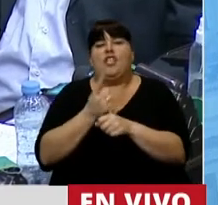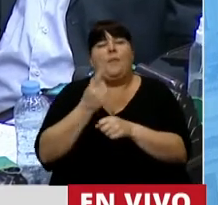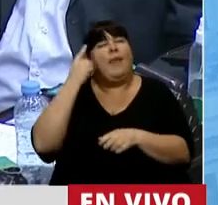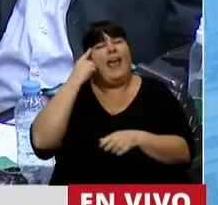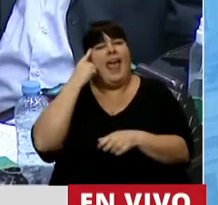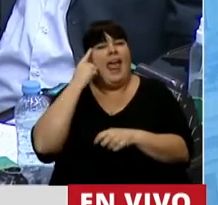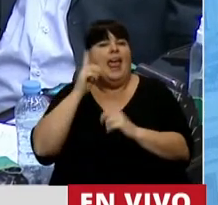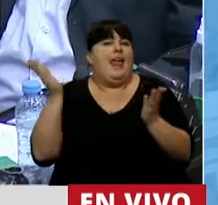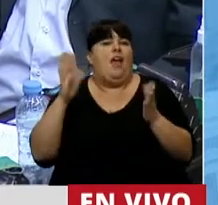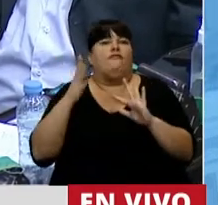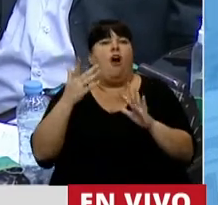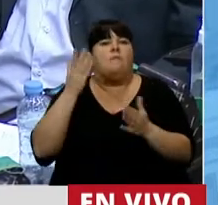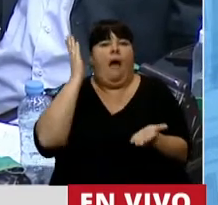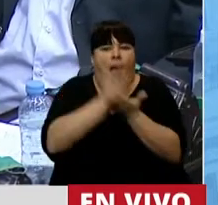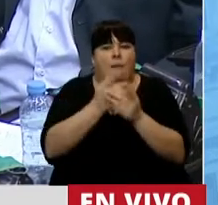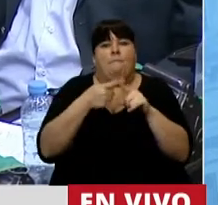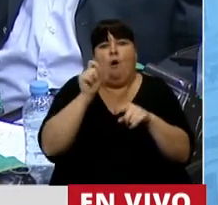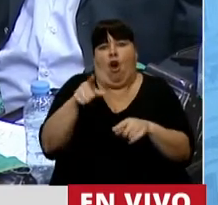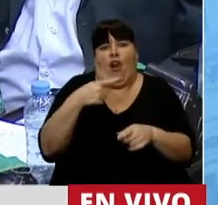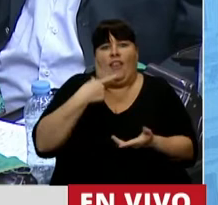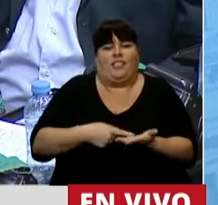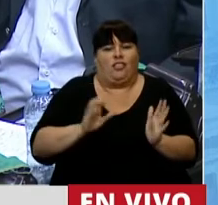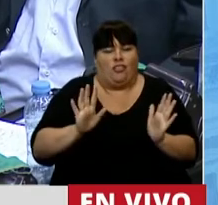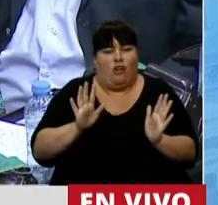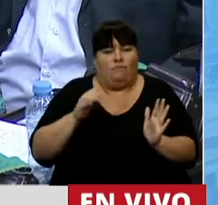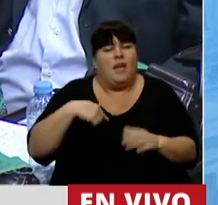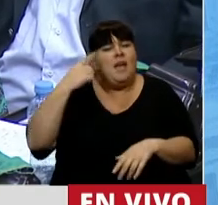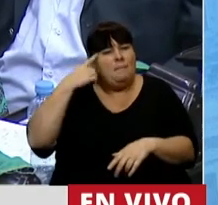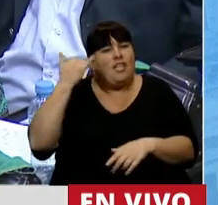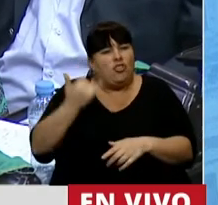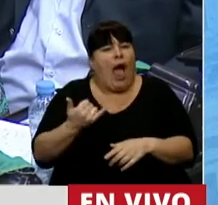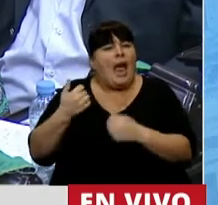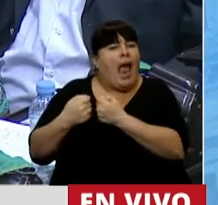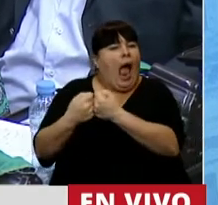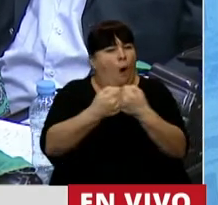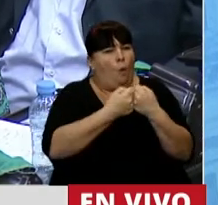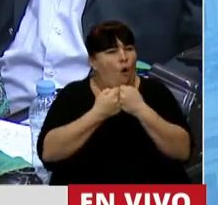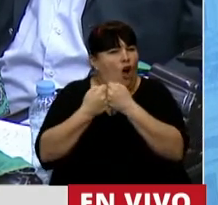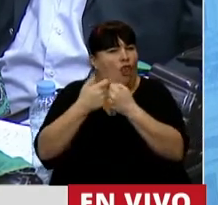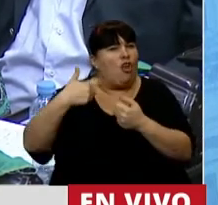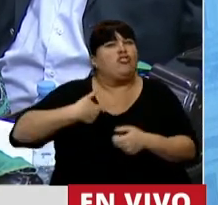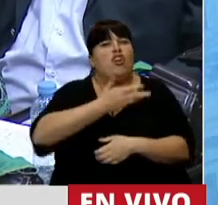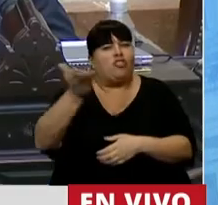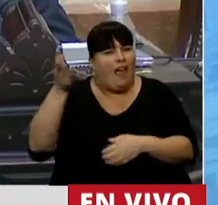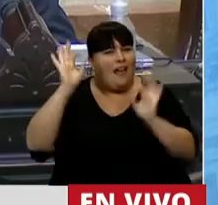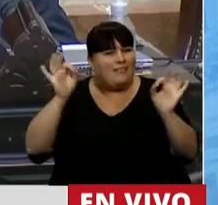considerado un hecho o una conducta punible. Me parece que hay un consenso social